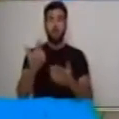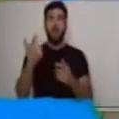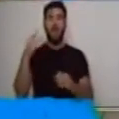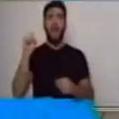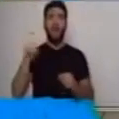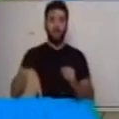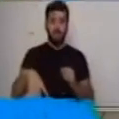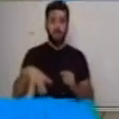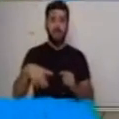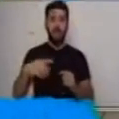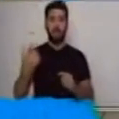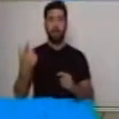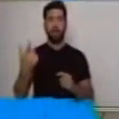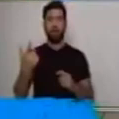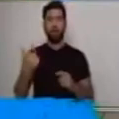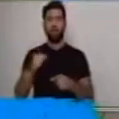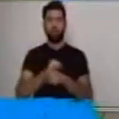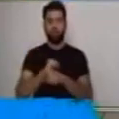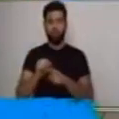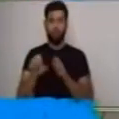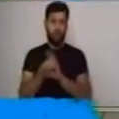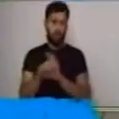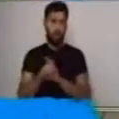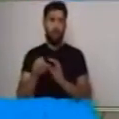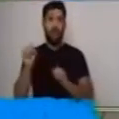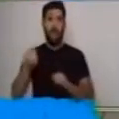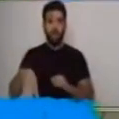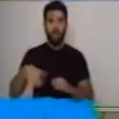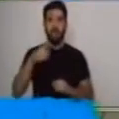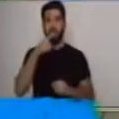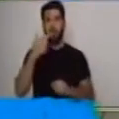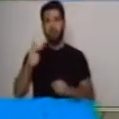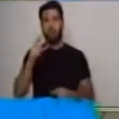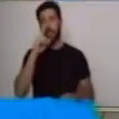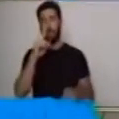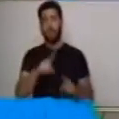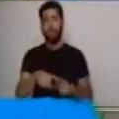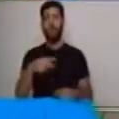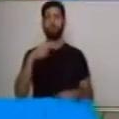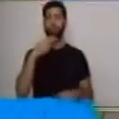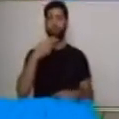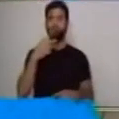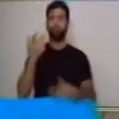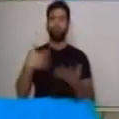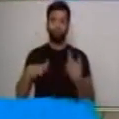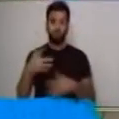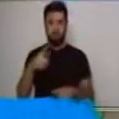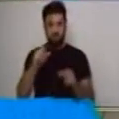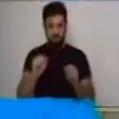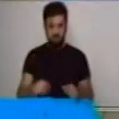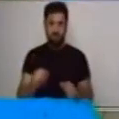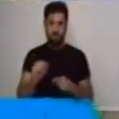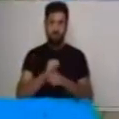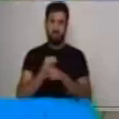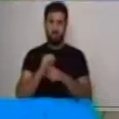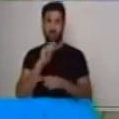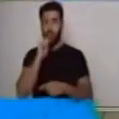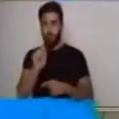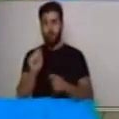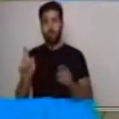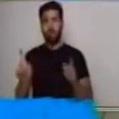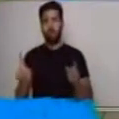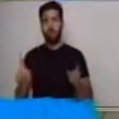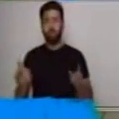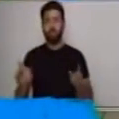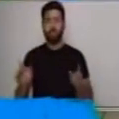destrezas como la habilidad lingüística y la expresión verbal. Antes de empezar, les recomiendo que